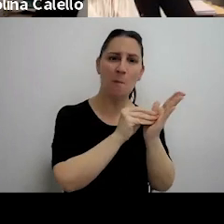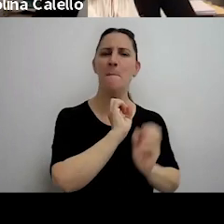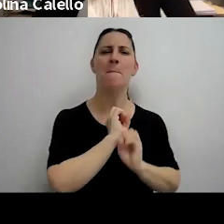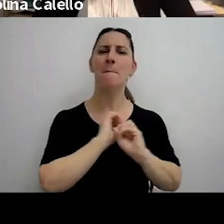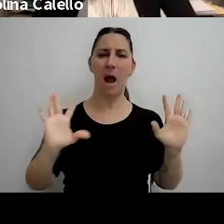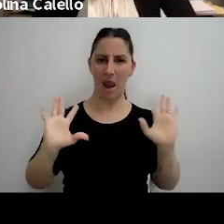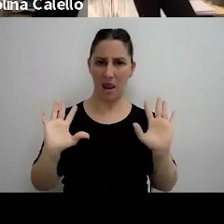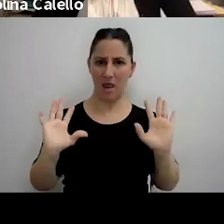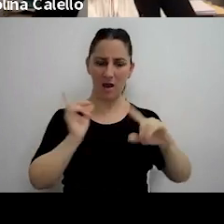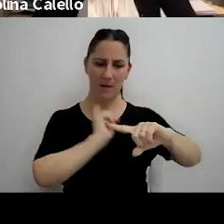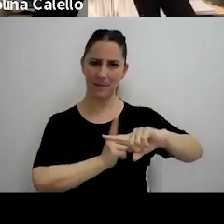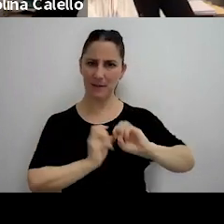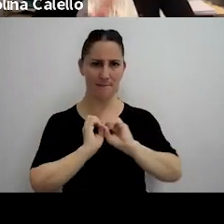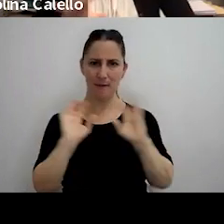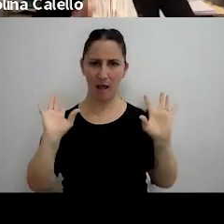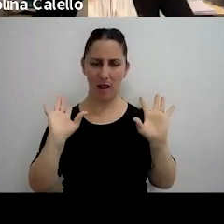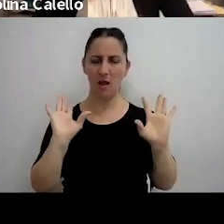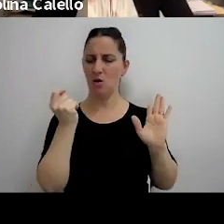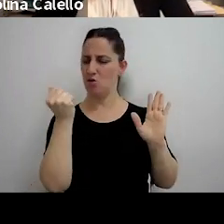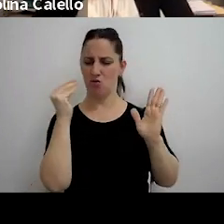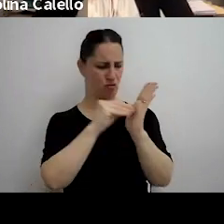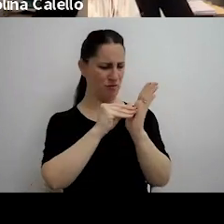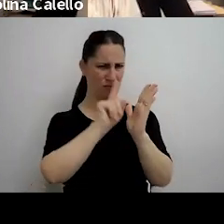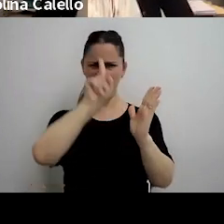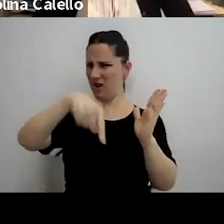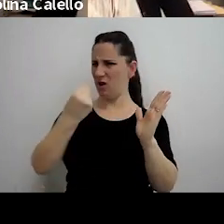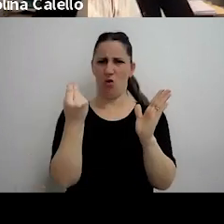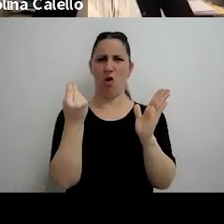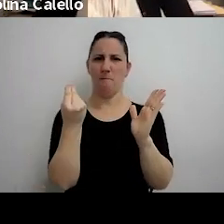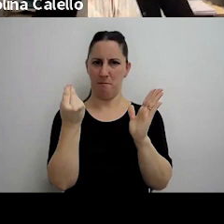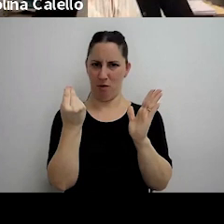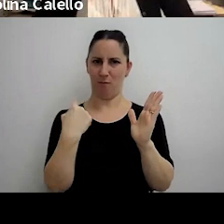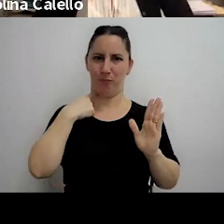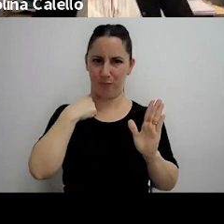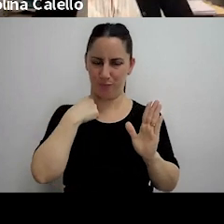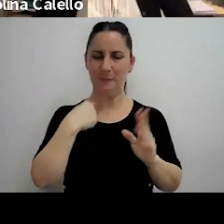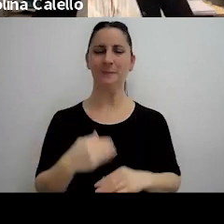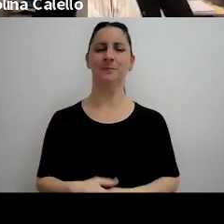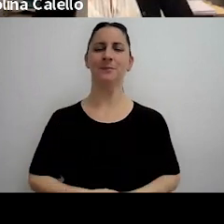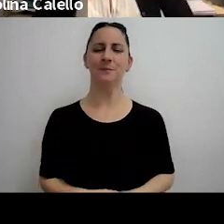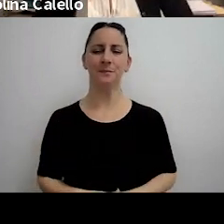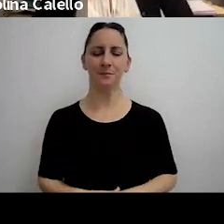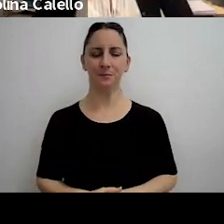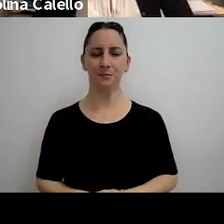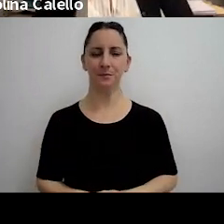se sabe una cifra que no surgía de ningún lado bueno también hay